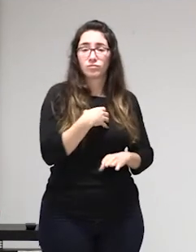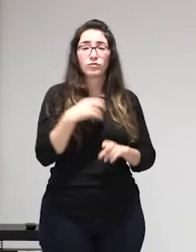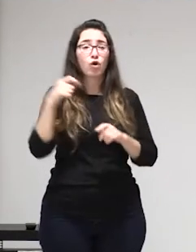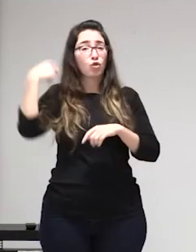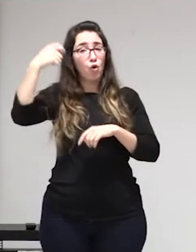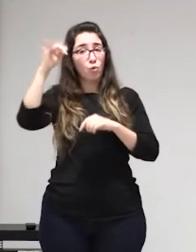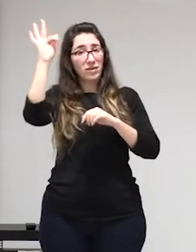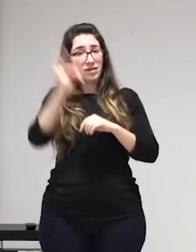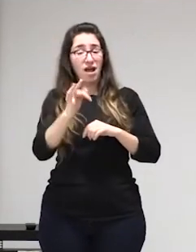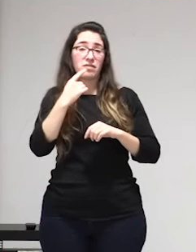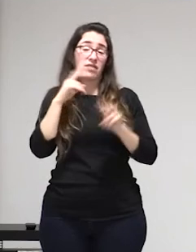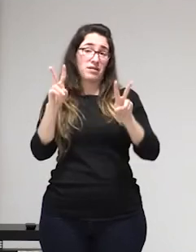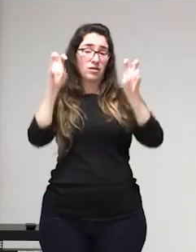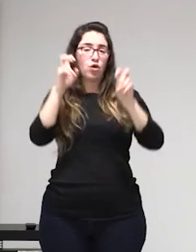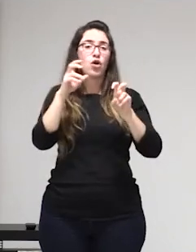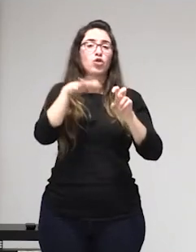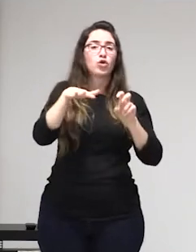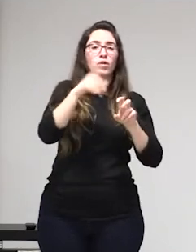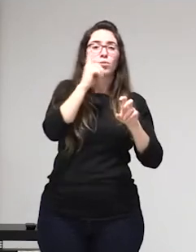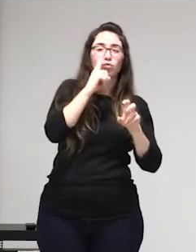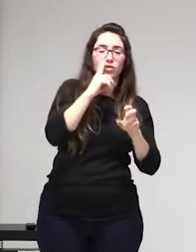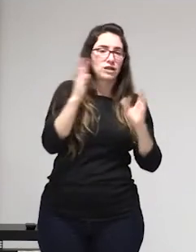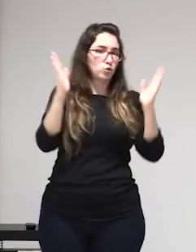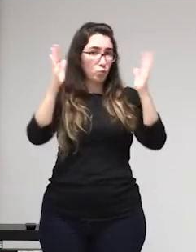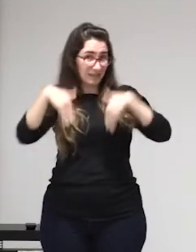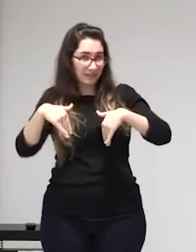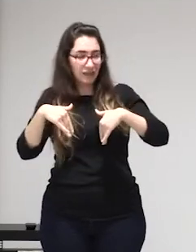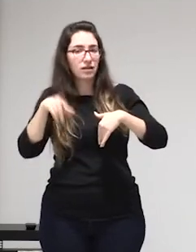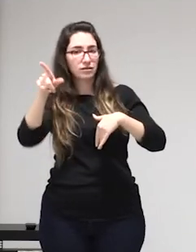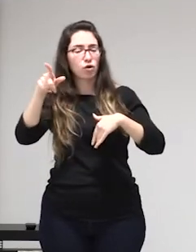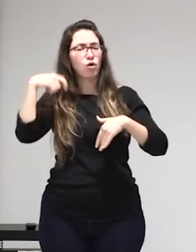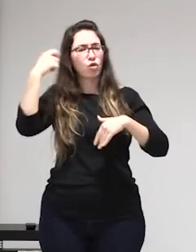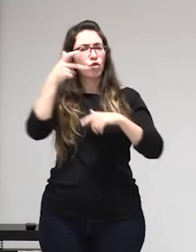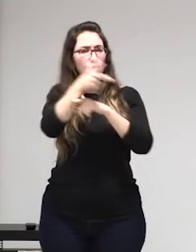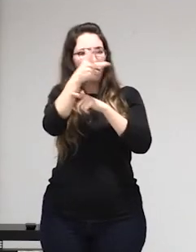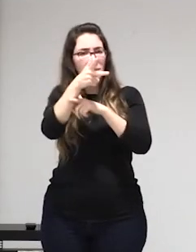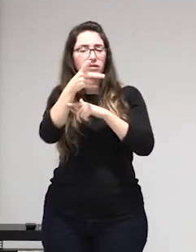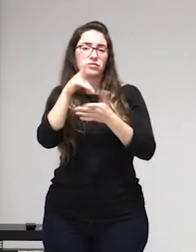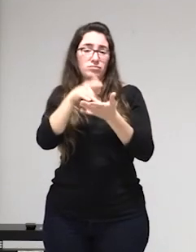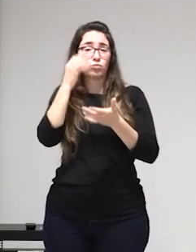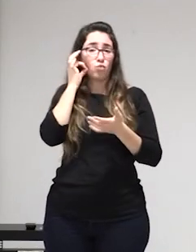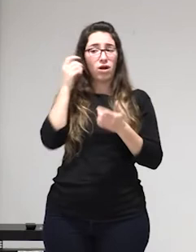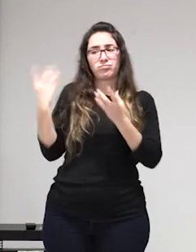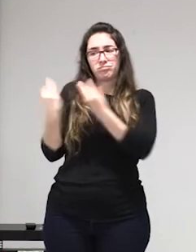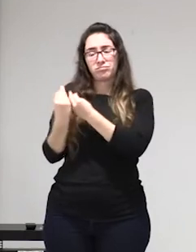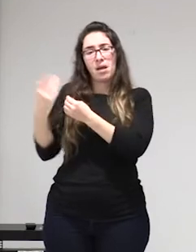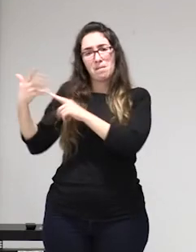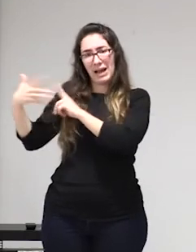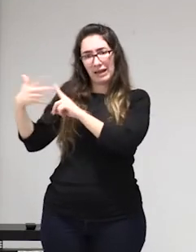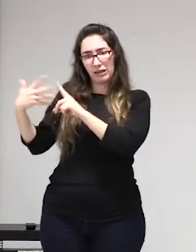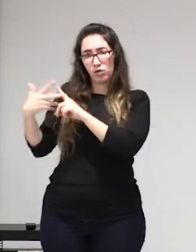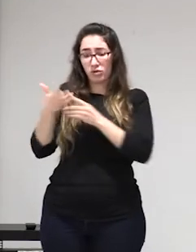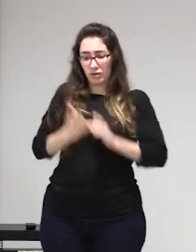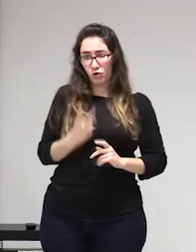municipales son las leyes punitivas es la ley mordaza es la persecución de la policía que hacen que esas personas estén entre la espada y la